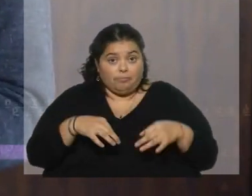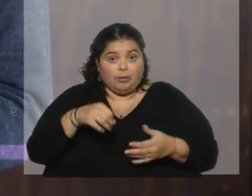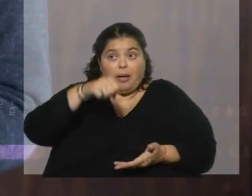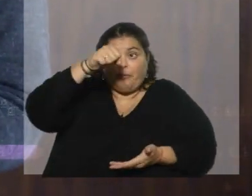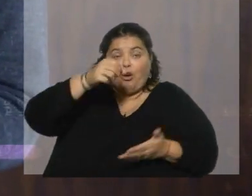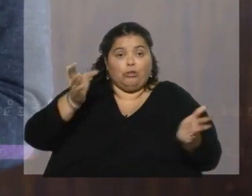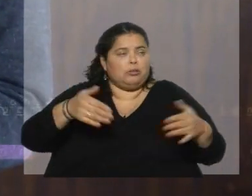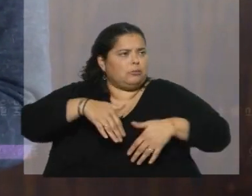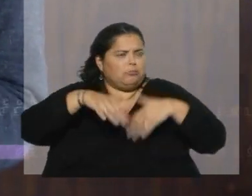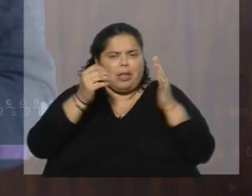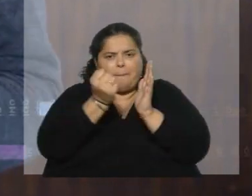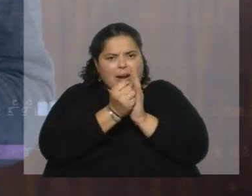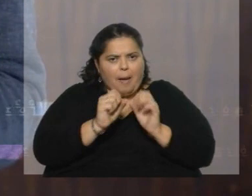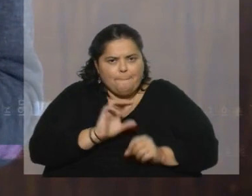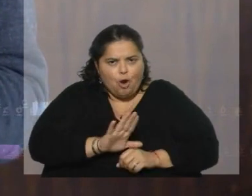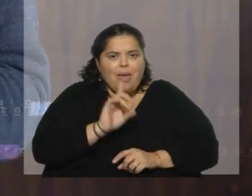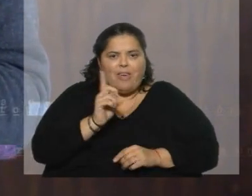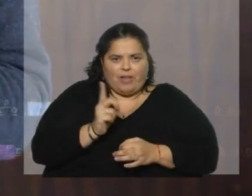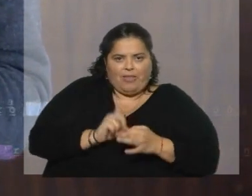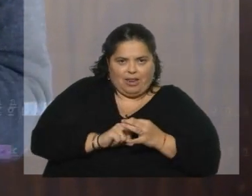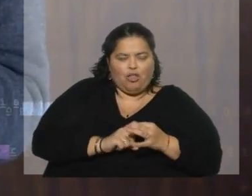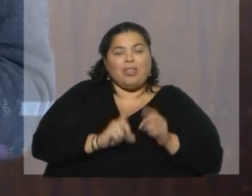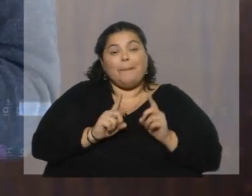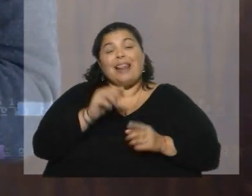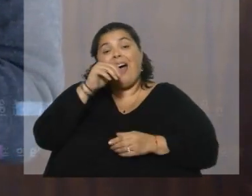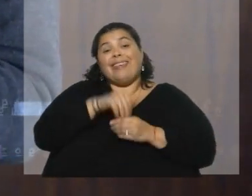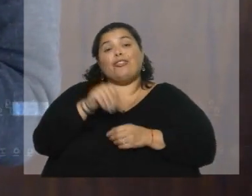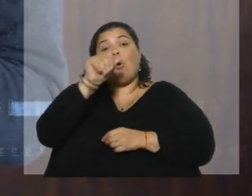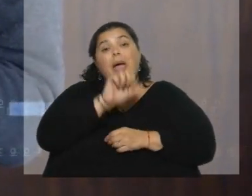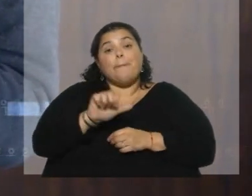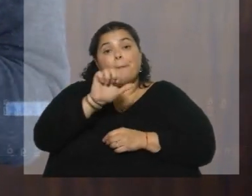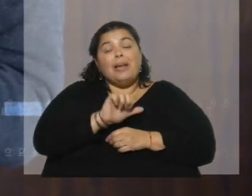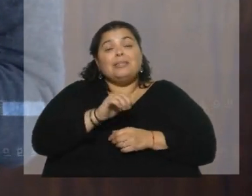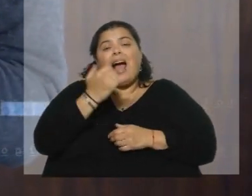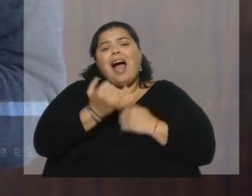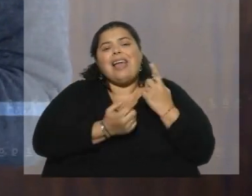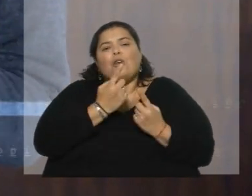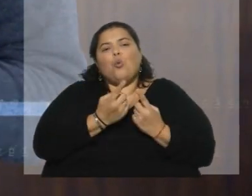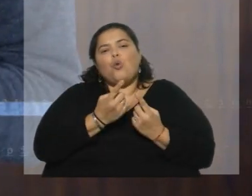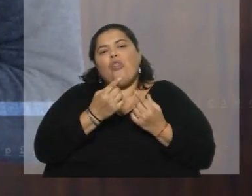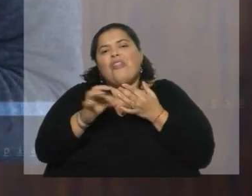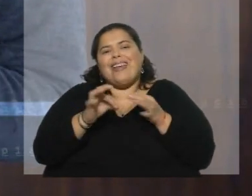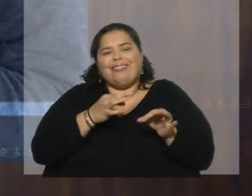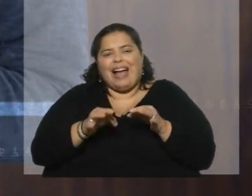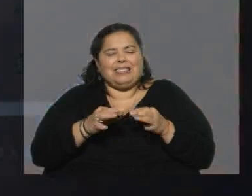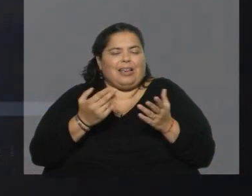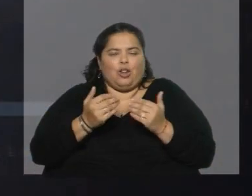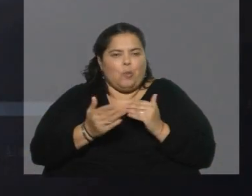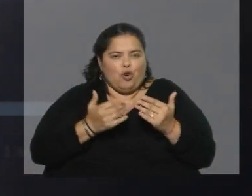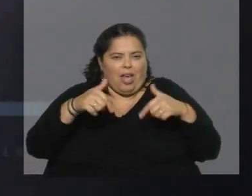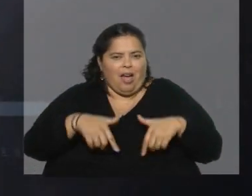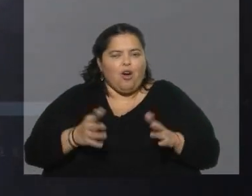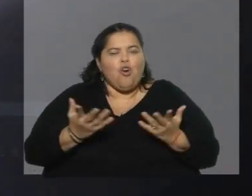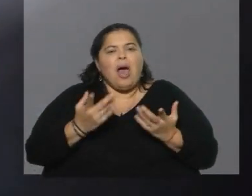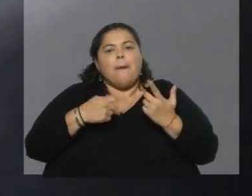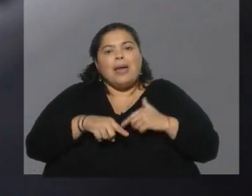adheridos. Y entre esas empresas, hay algunos detalles técnicos de la distribución de aportes que capaz que no vienen mucho al caso, pero